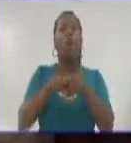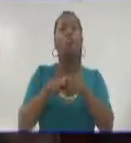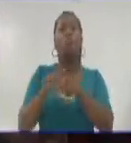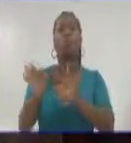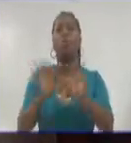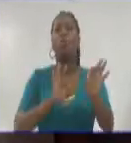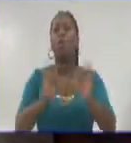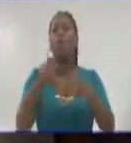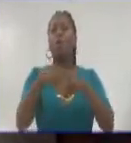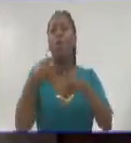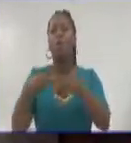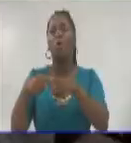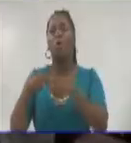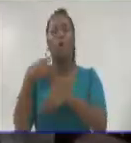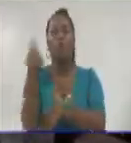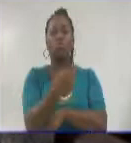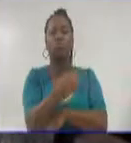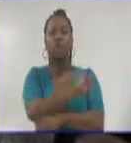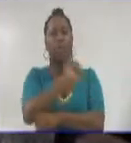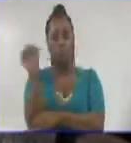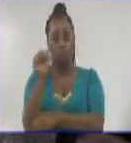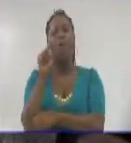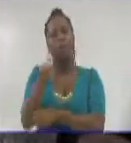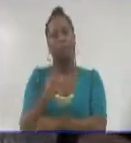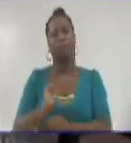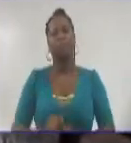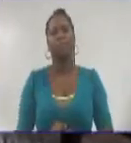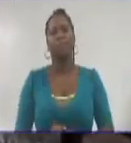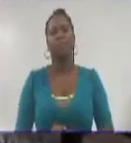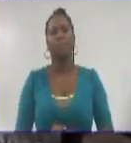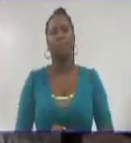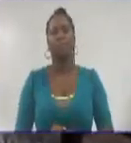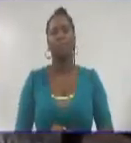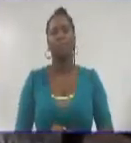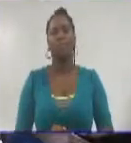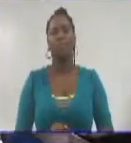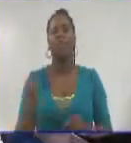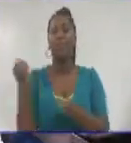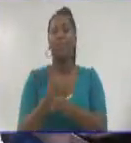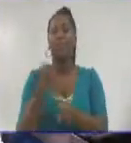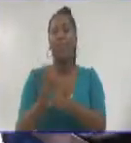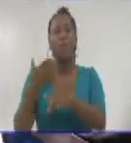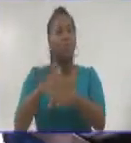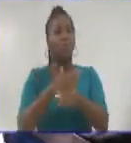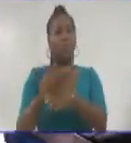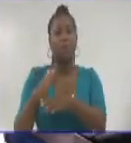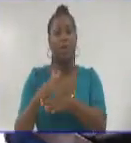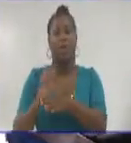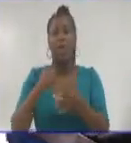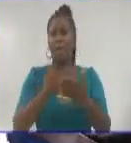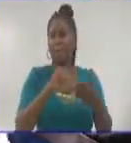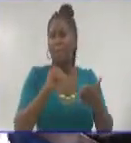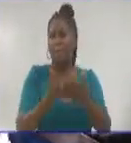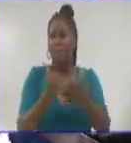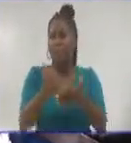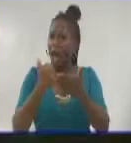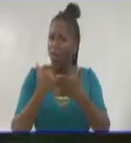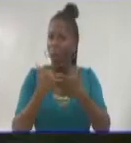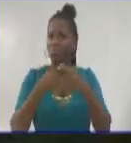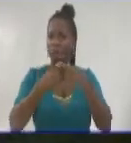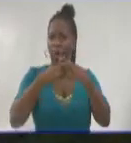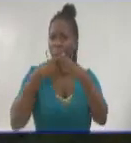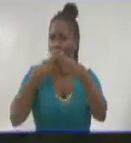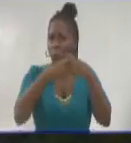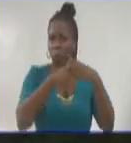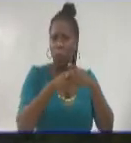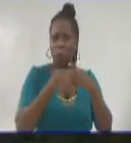no se logra nada. Se hizo alusión a la marcada voluntad estatal a todas las instancias para restaurar y mantener la institución